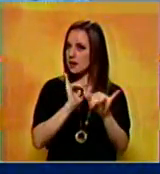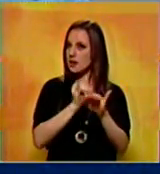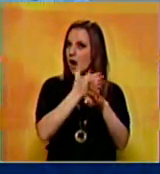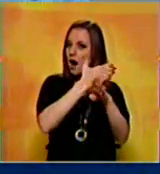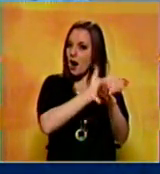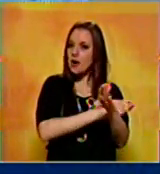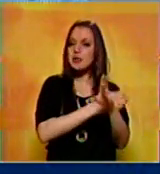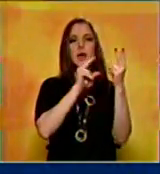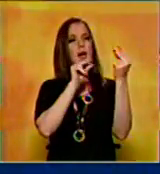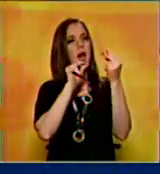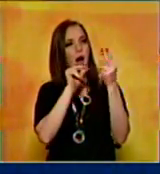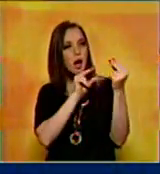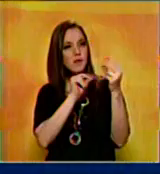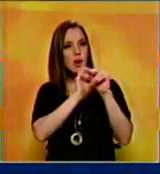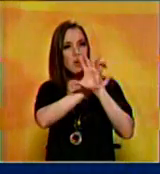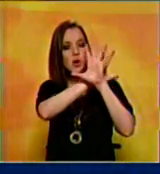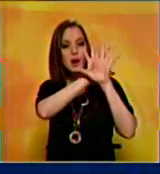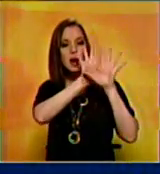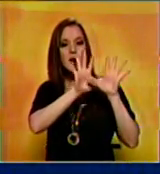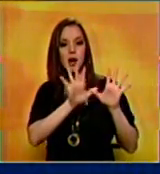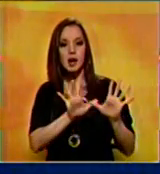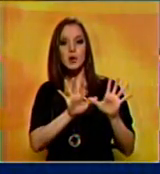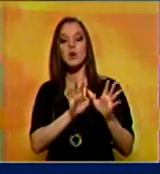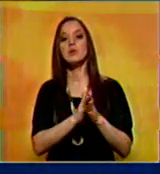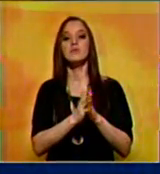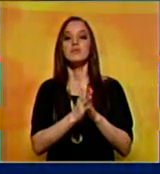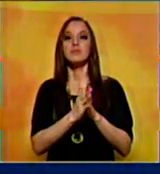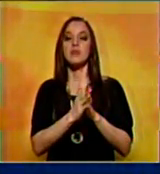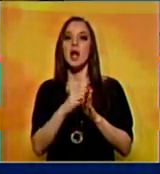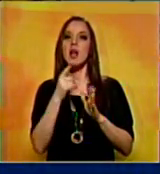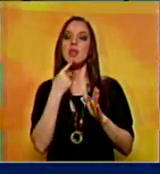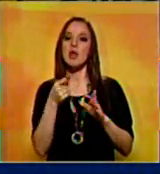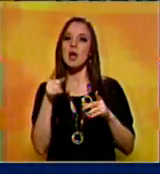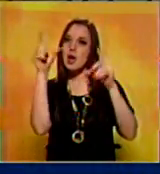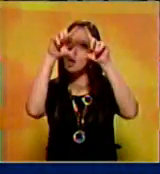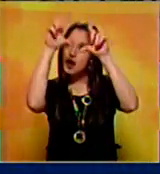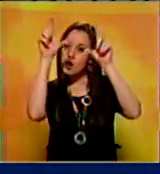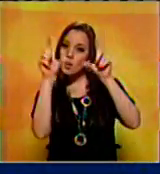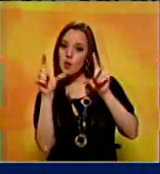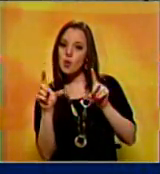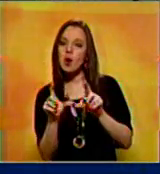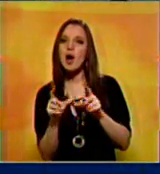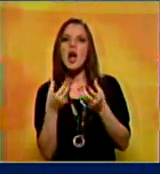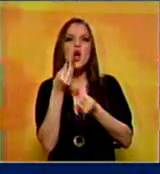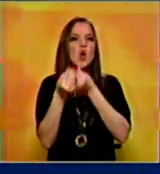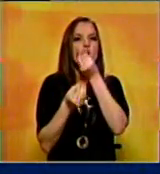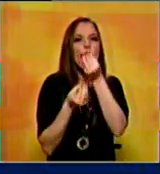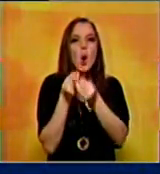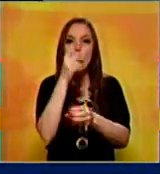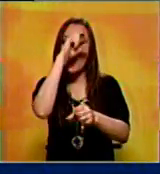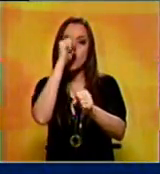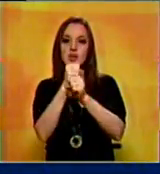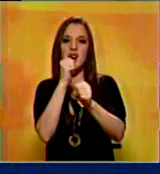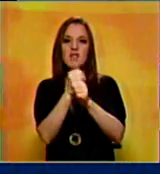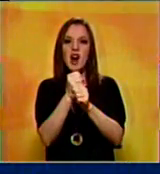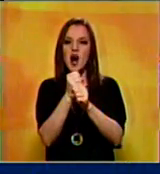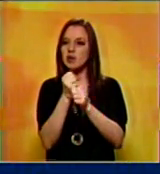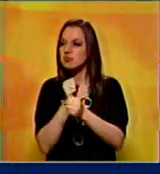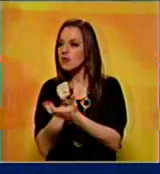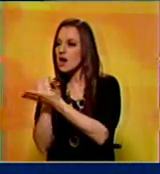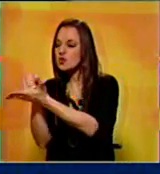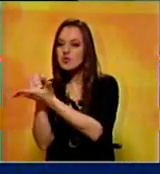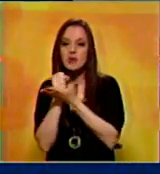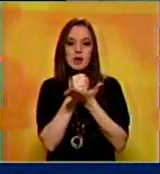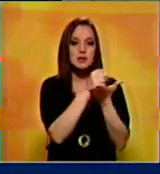con mucha claridad de lo que debe ser el mapa de trabajo, de cooperación como